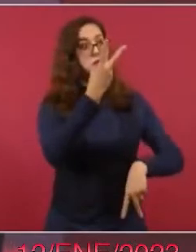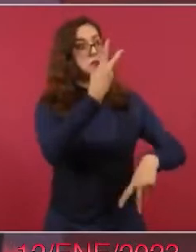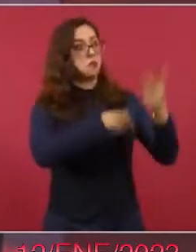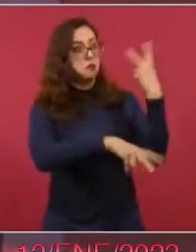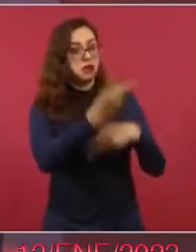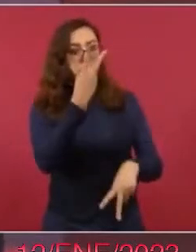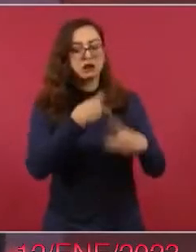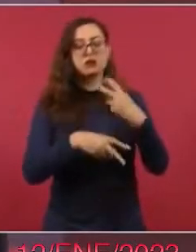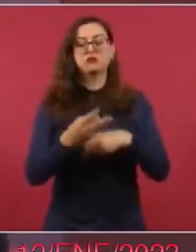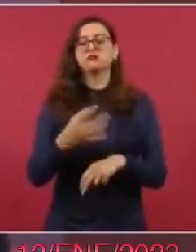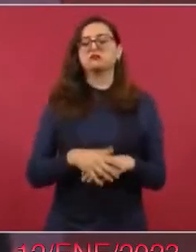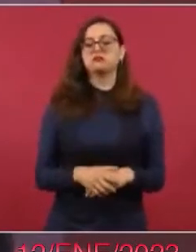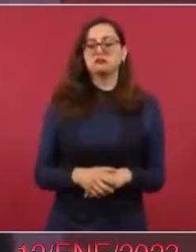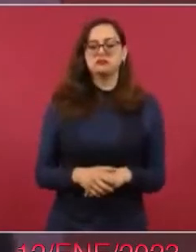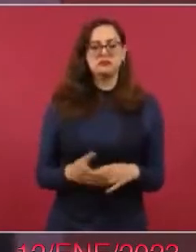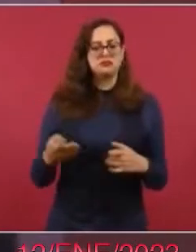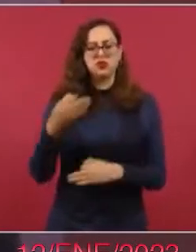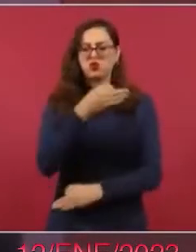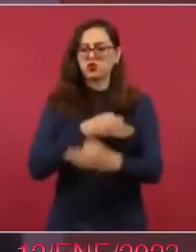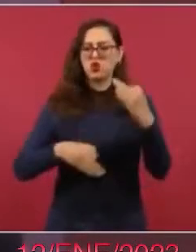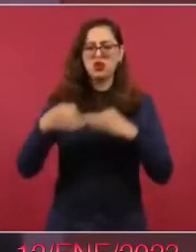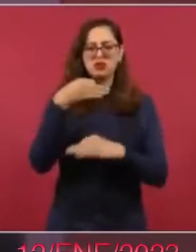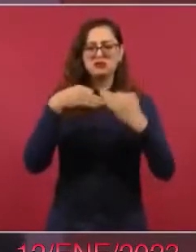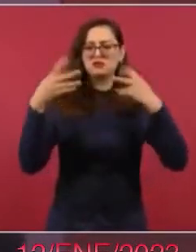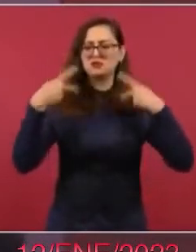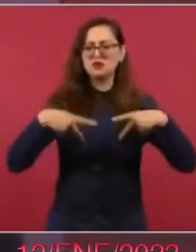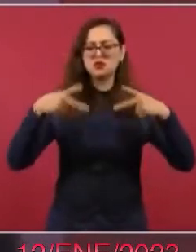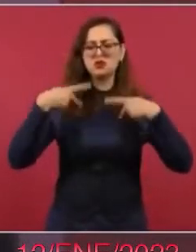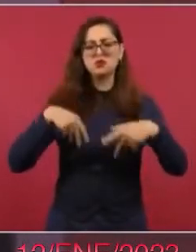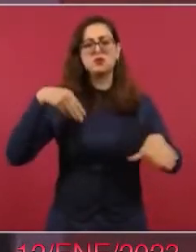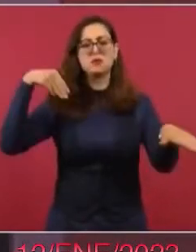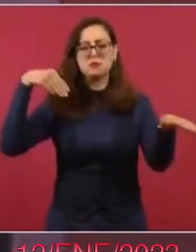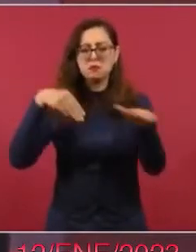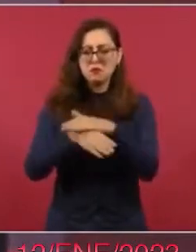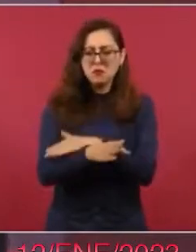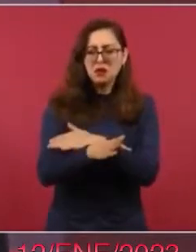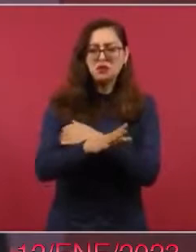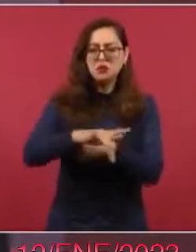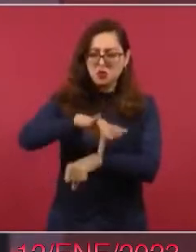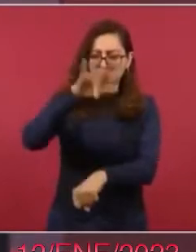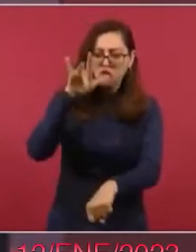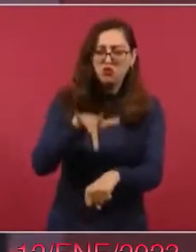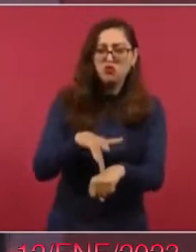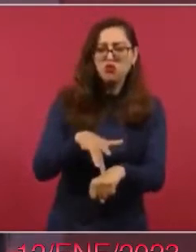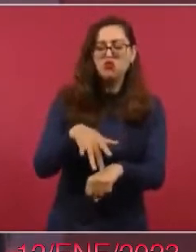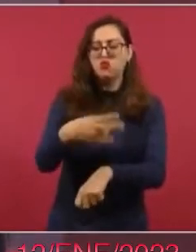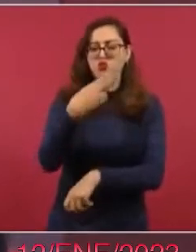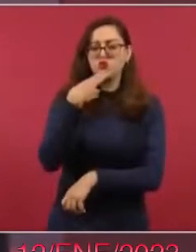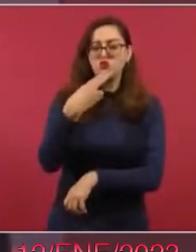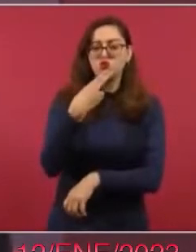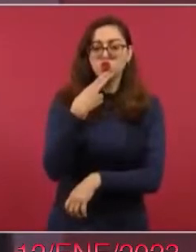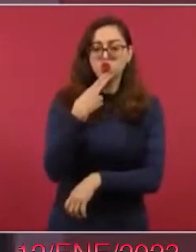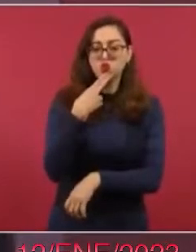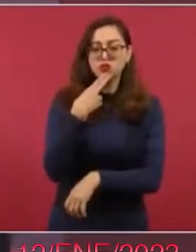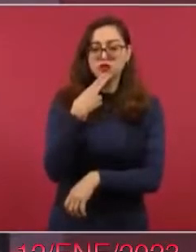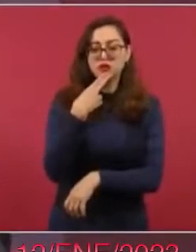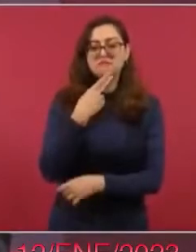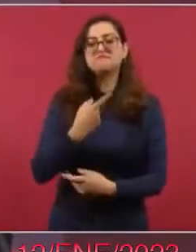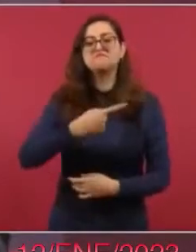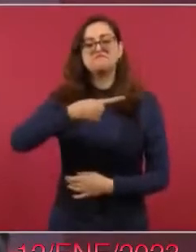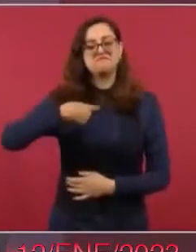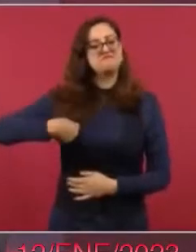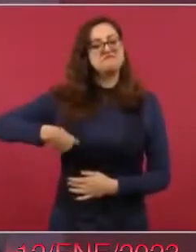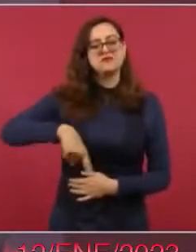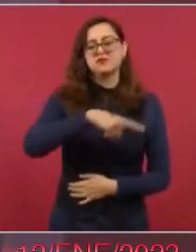Ciudad de México, a todos los usuarios, de que lo que más nos